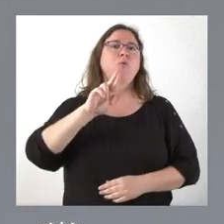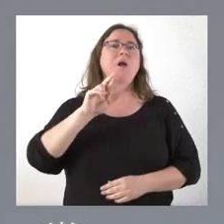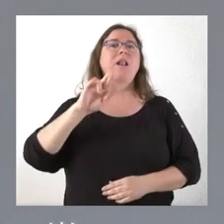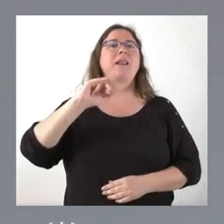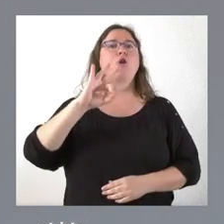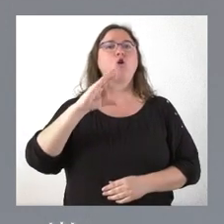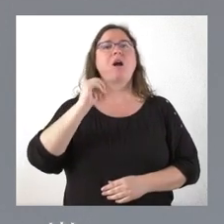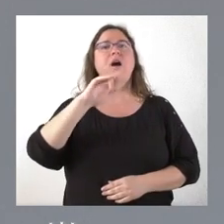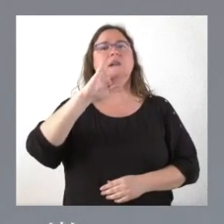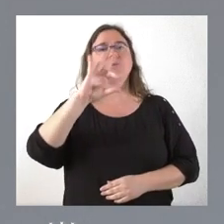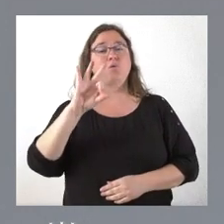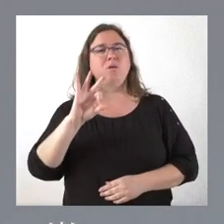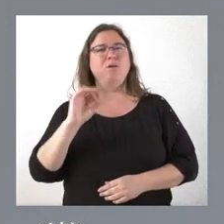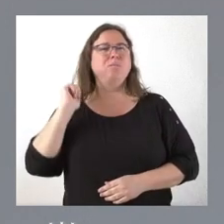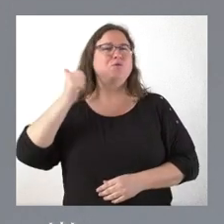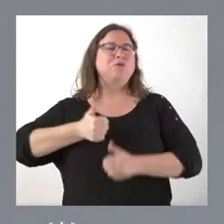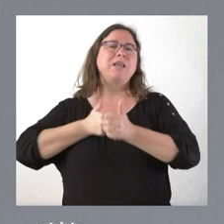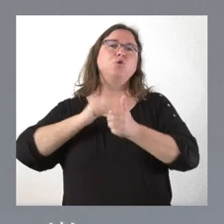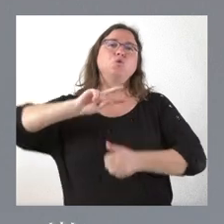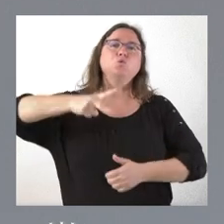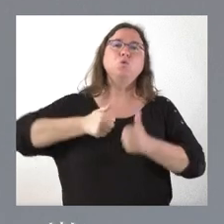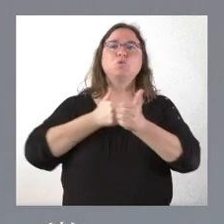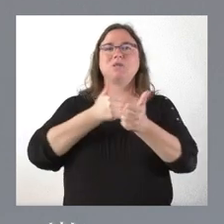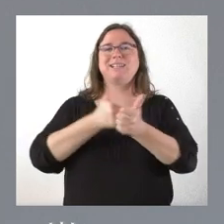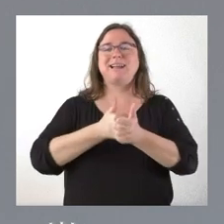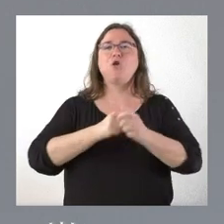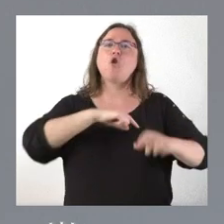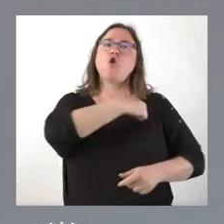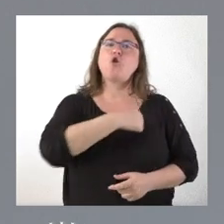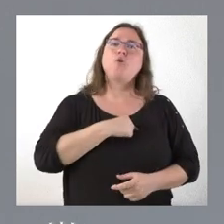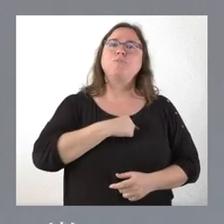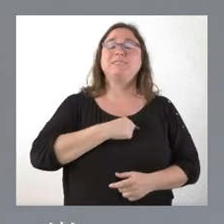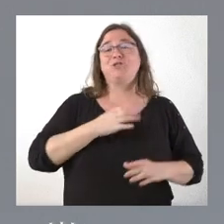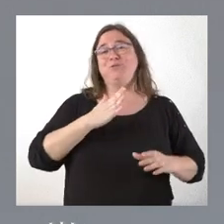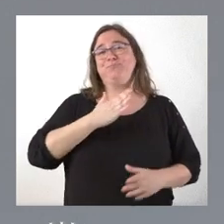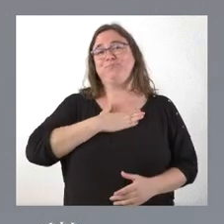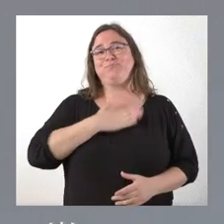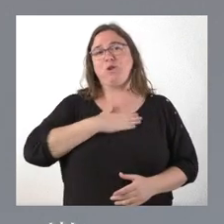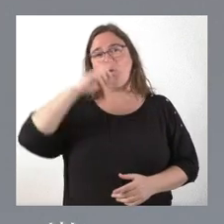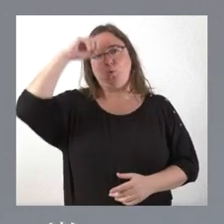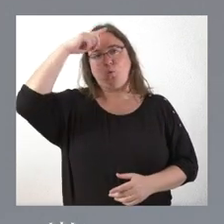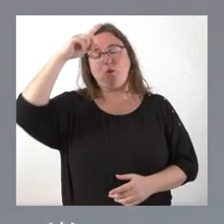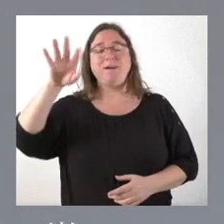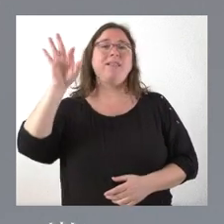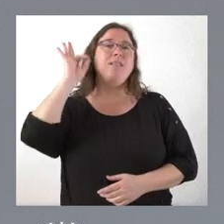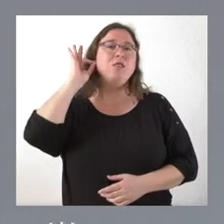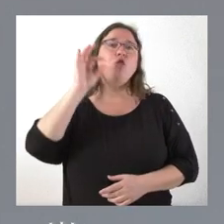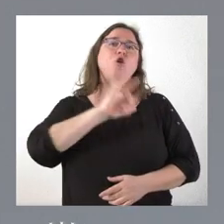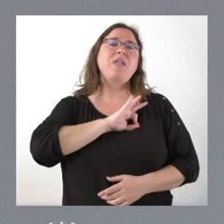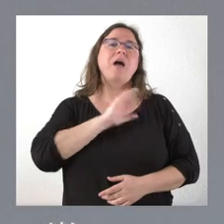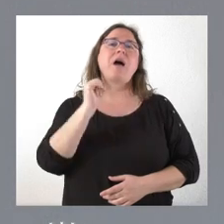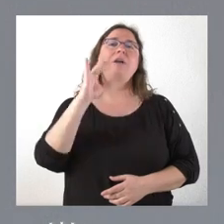durante muchos años subsecretario de la Comisión Pontificia de Bienes Culturales. Y está doña Asunción Hernández Martínez,